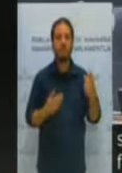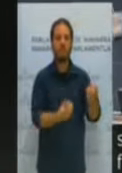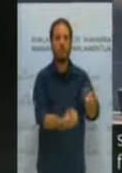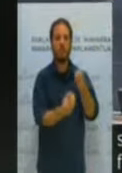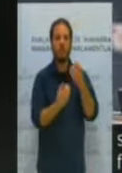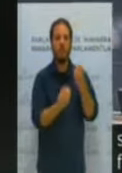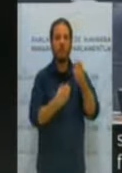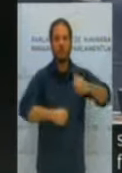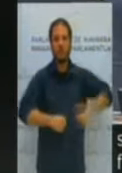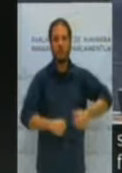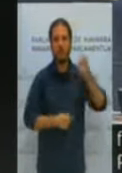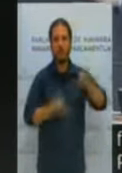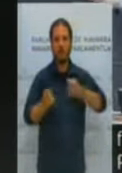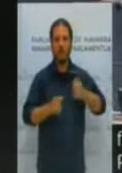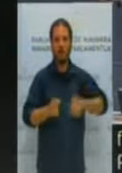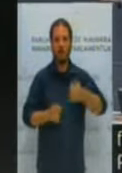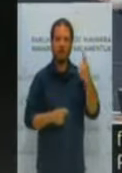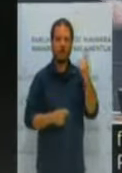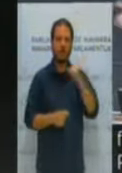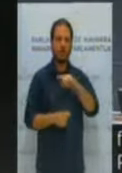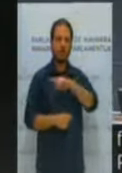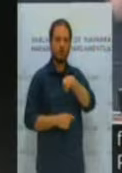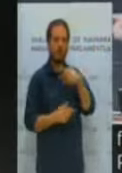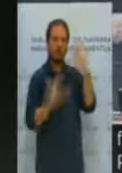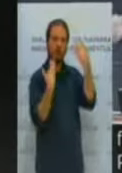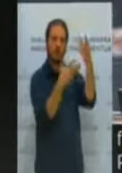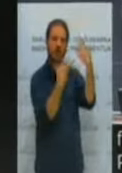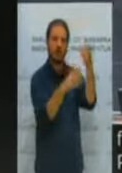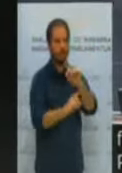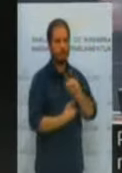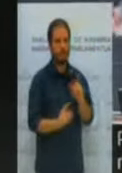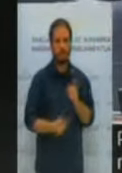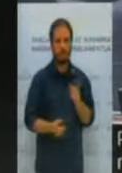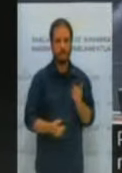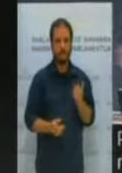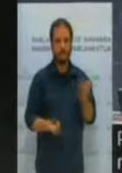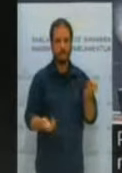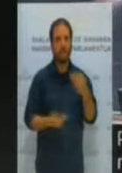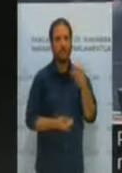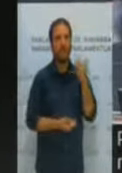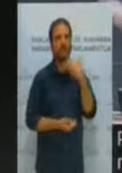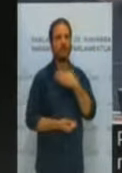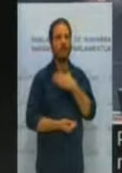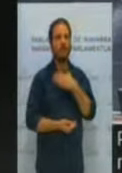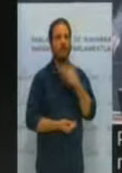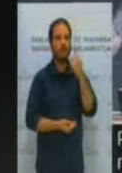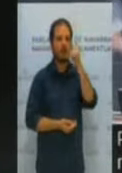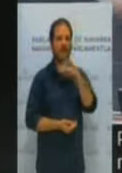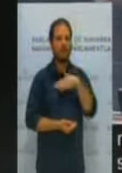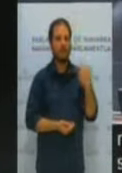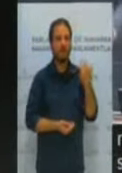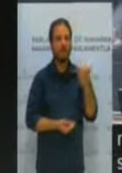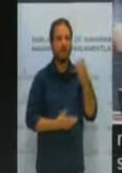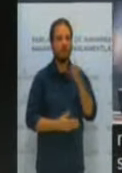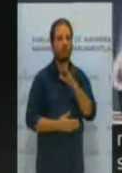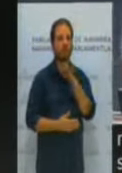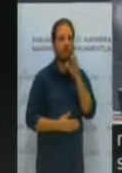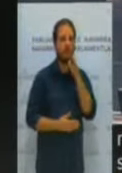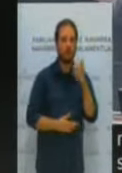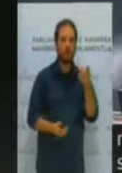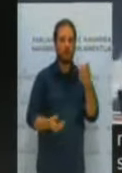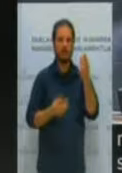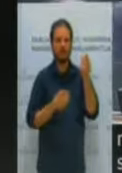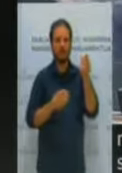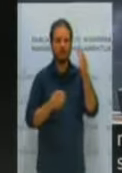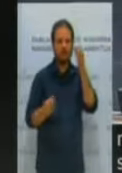más coordinación, nosotros nos la sacaremos a hombros. Y por eso lo que queremos saber, cuáles son los motivos que han generado tanta imprecisión, indecisión y